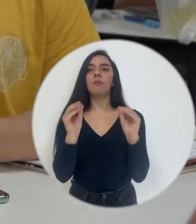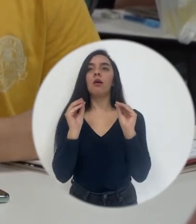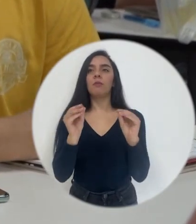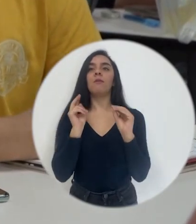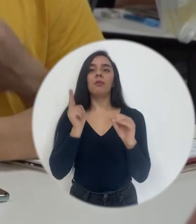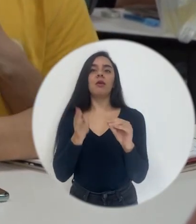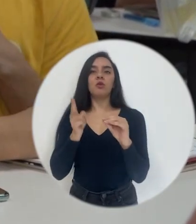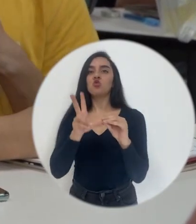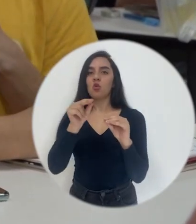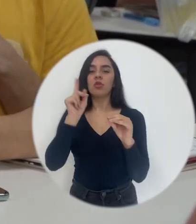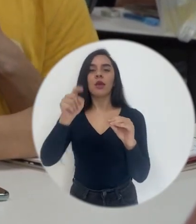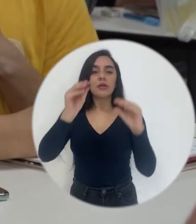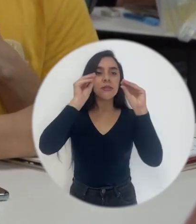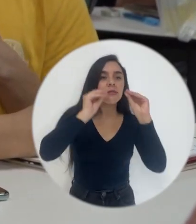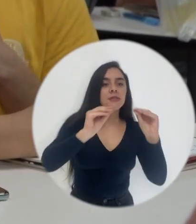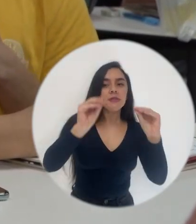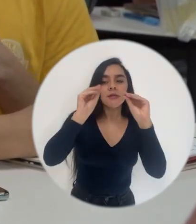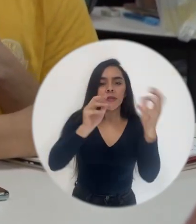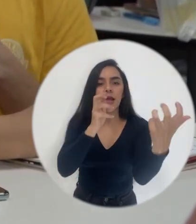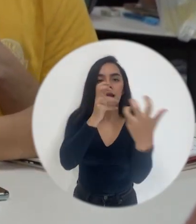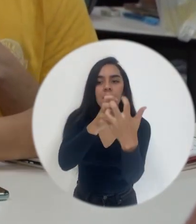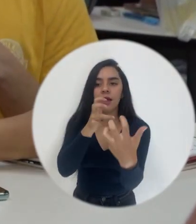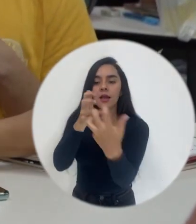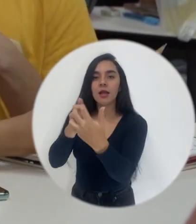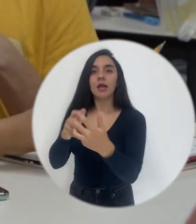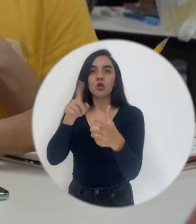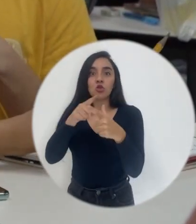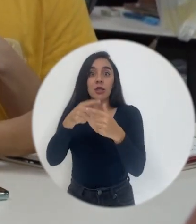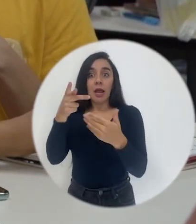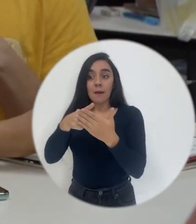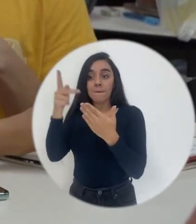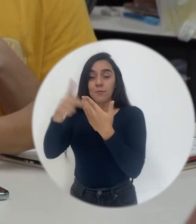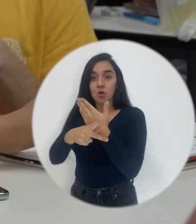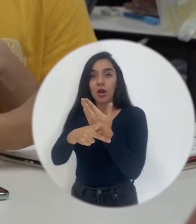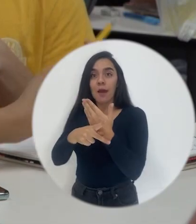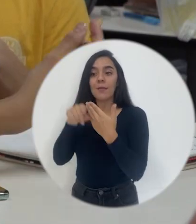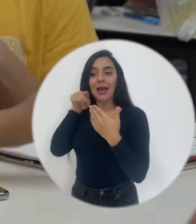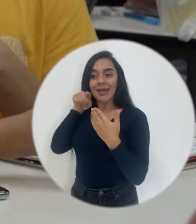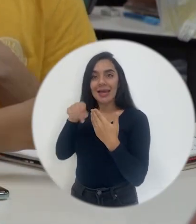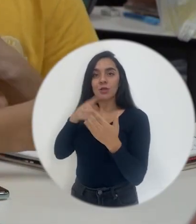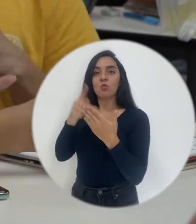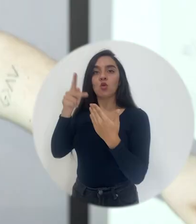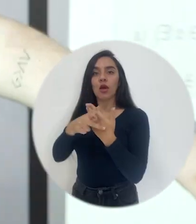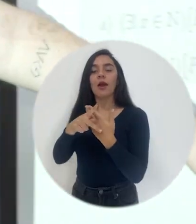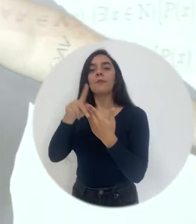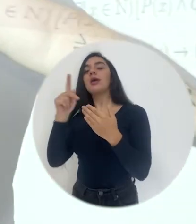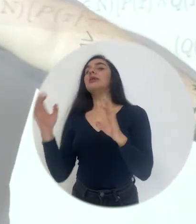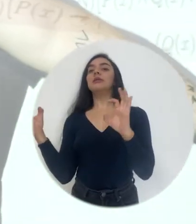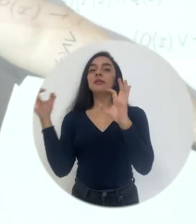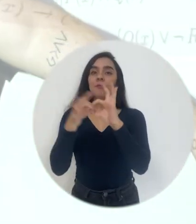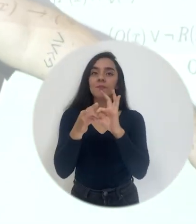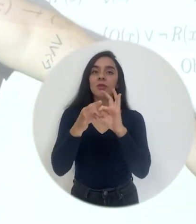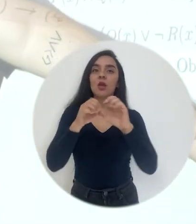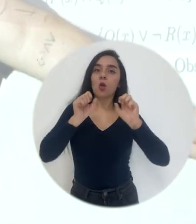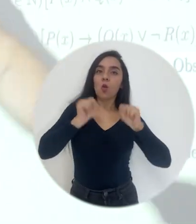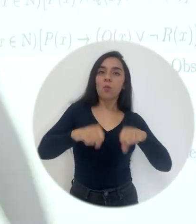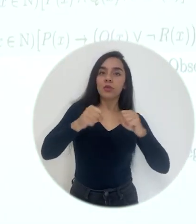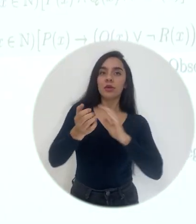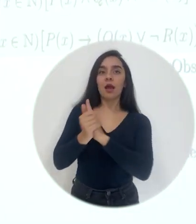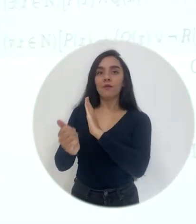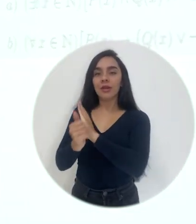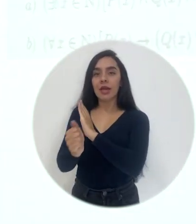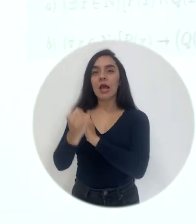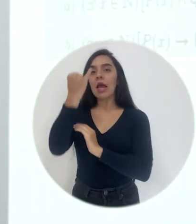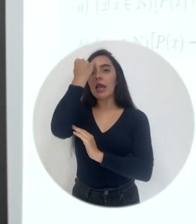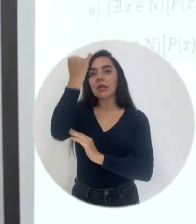y la idea de esto del programa, que está basado en competencias y habilidades, es la misma idea de que